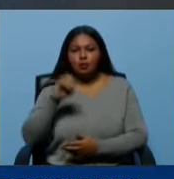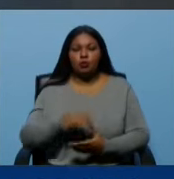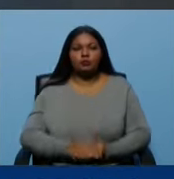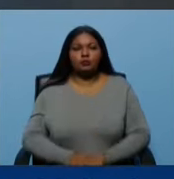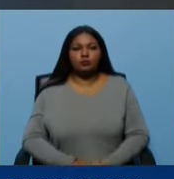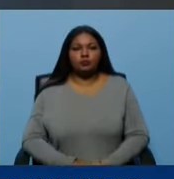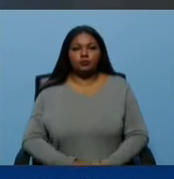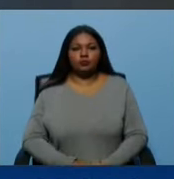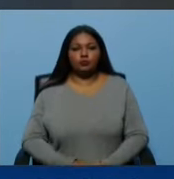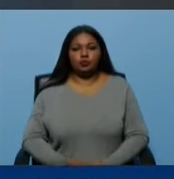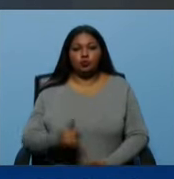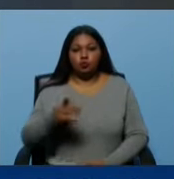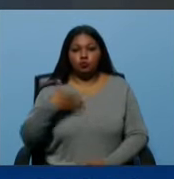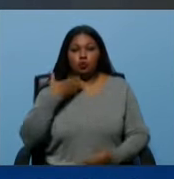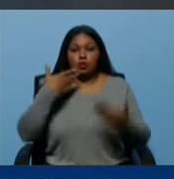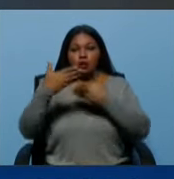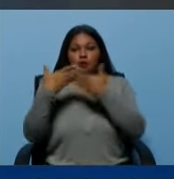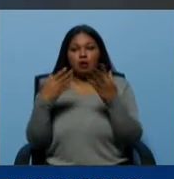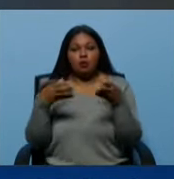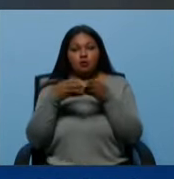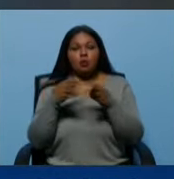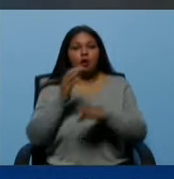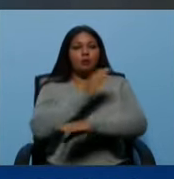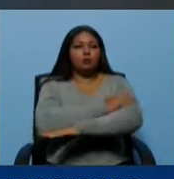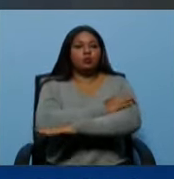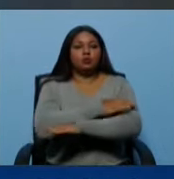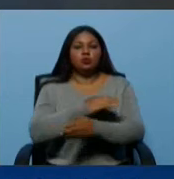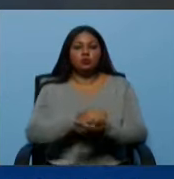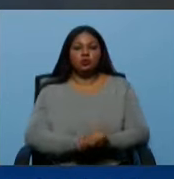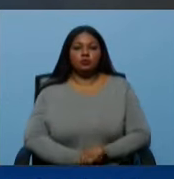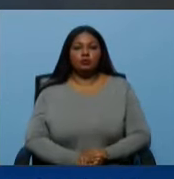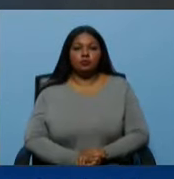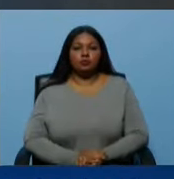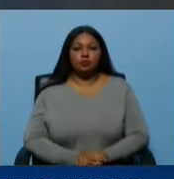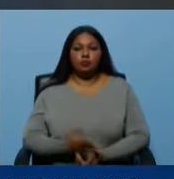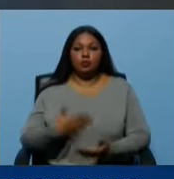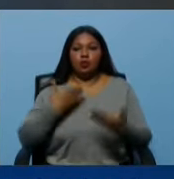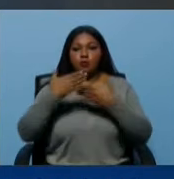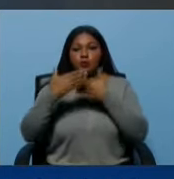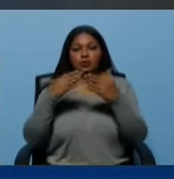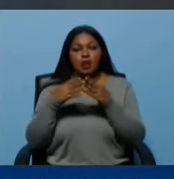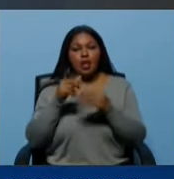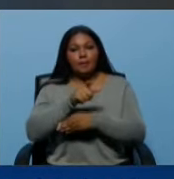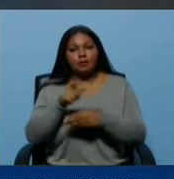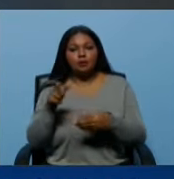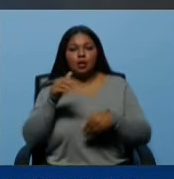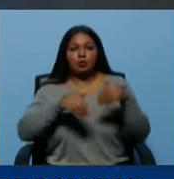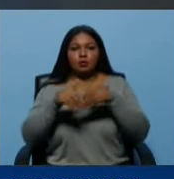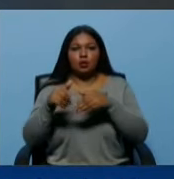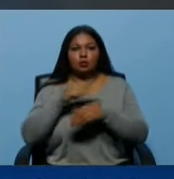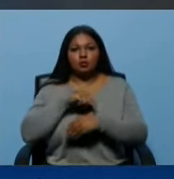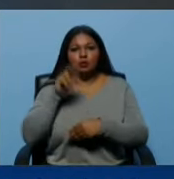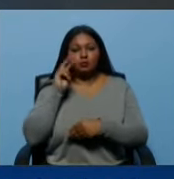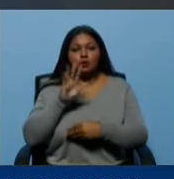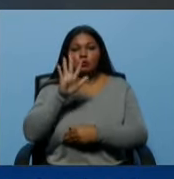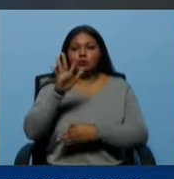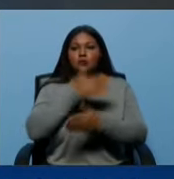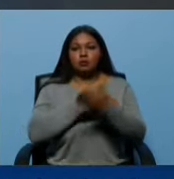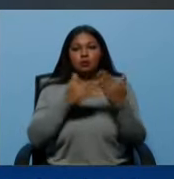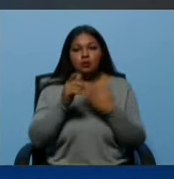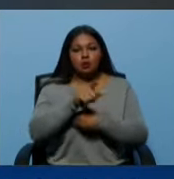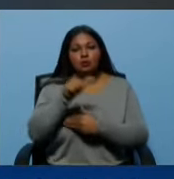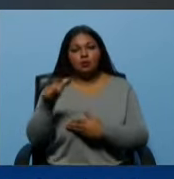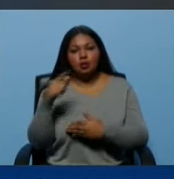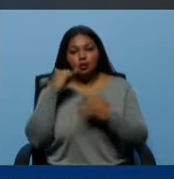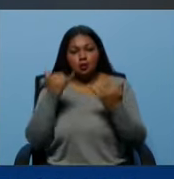uno puede dialogar con todos los sectores de la oposición, uno puede conversar las personas que votaron, esas casi 5 millones de personas